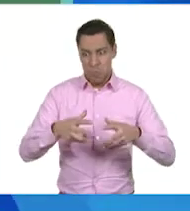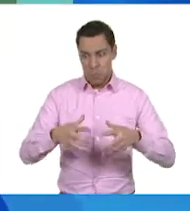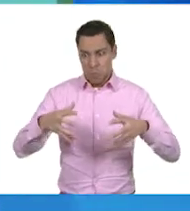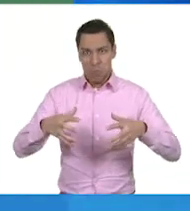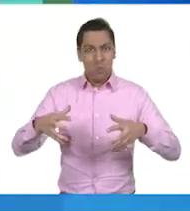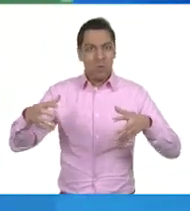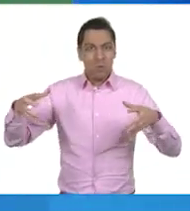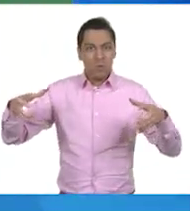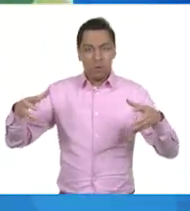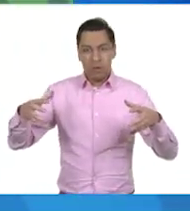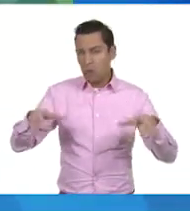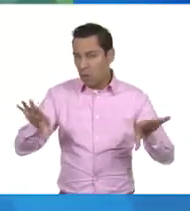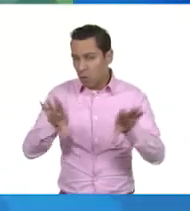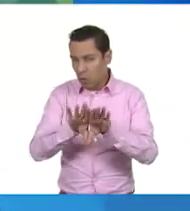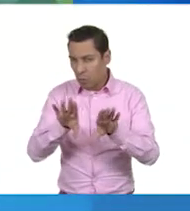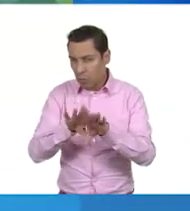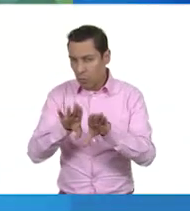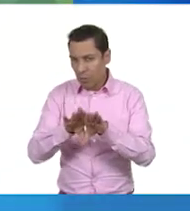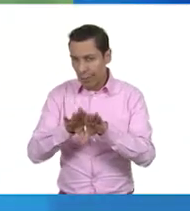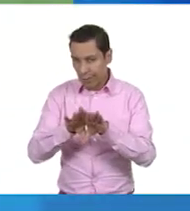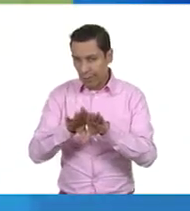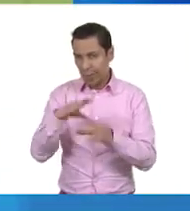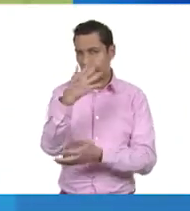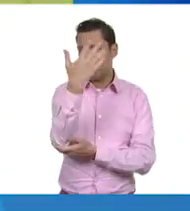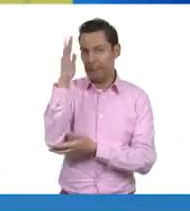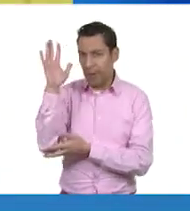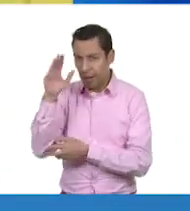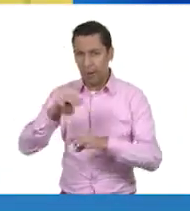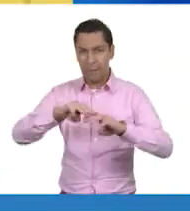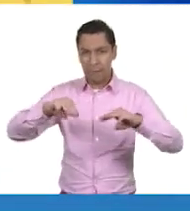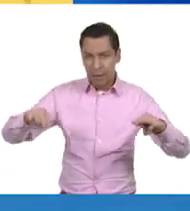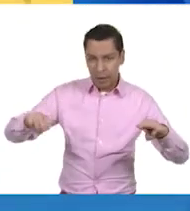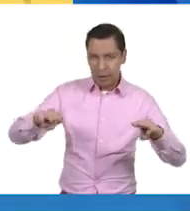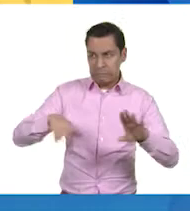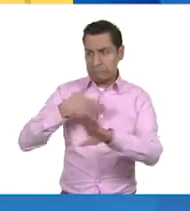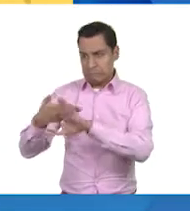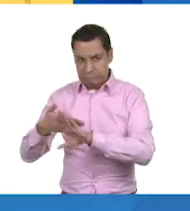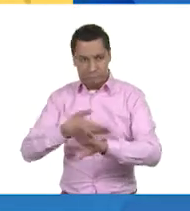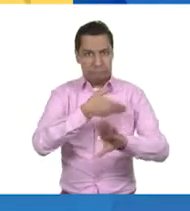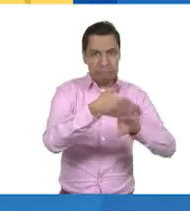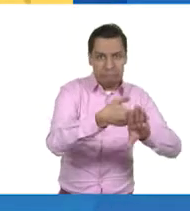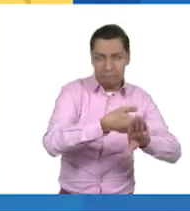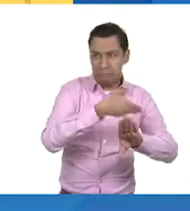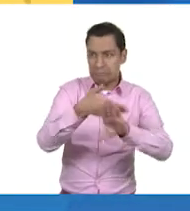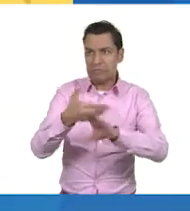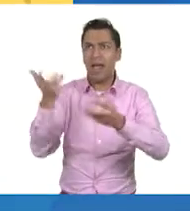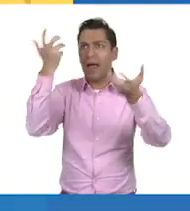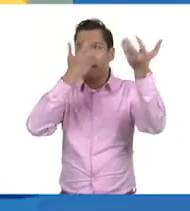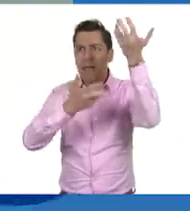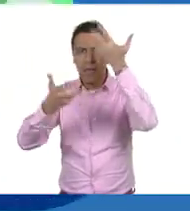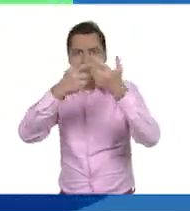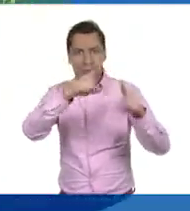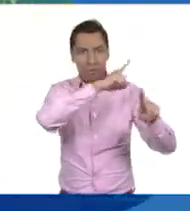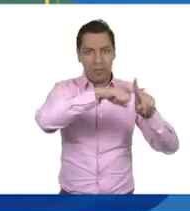ha estado acompañado de una creciente demanda de recursos naturales con efectos negativos sobre los ecosistemas y el medio ambiente.